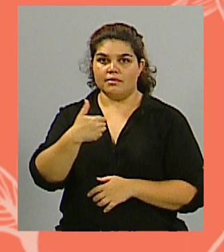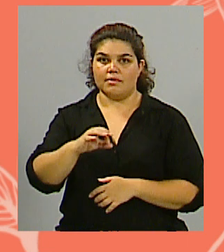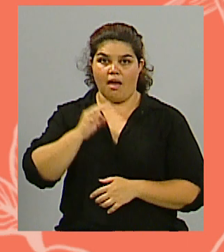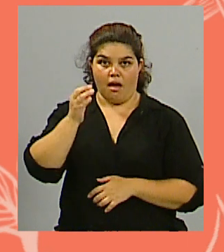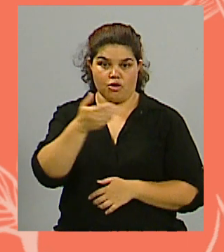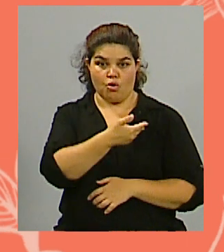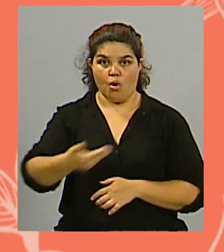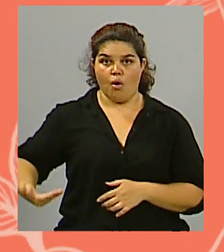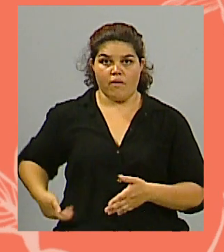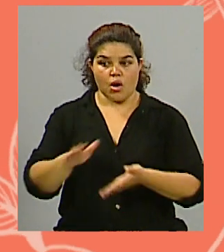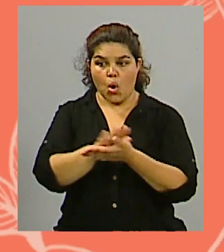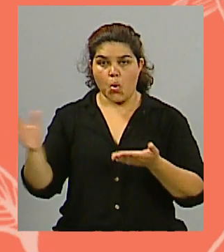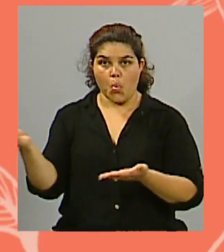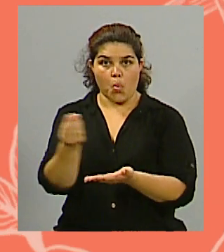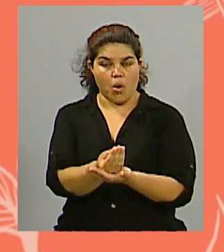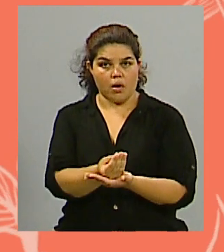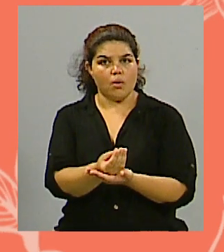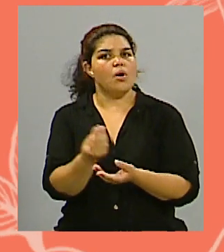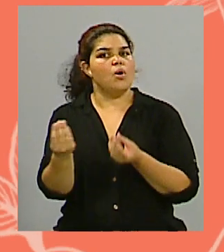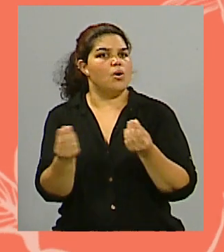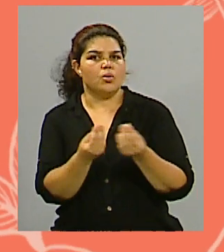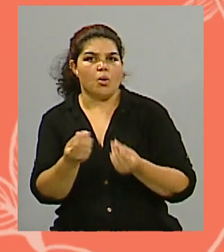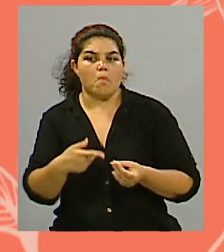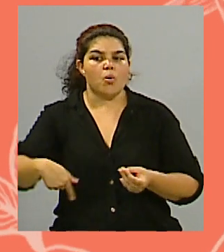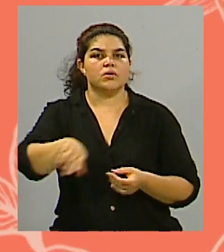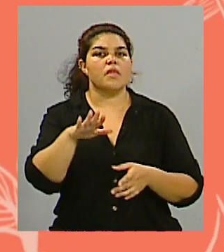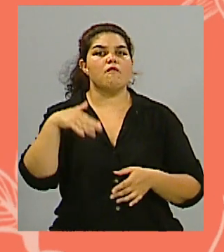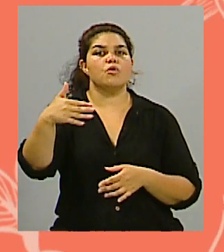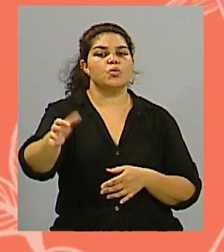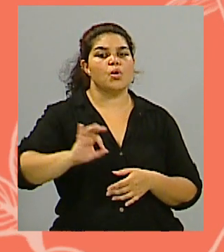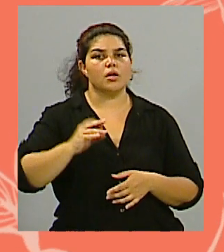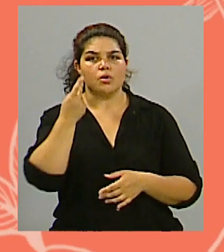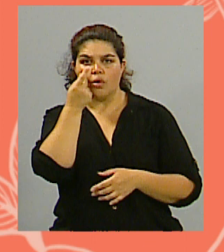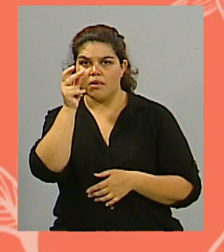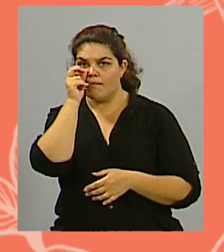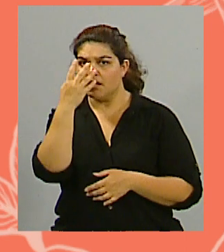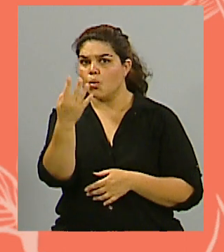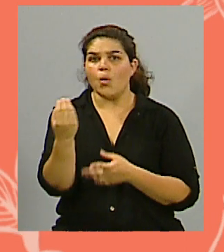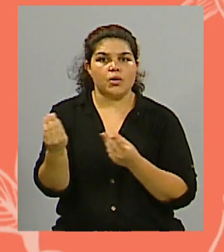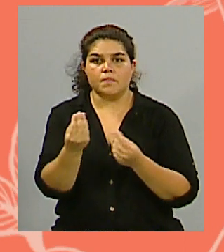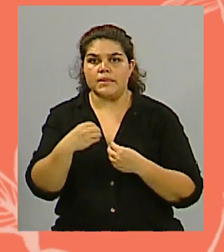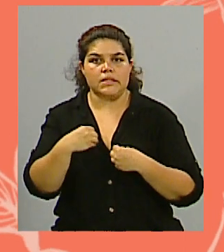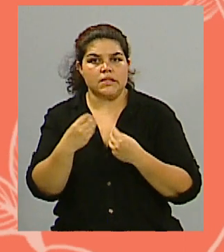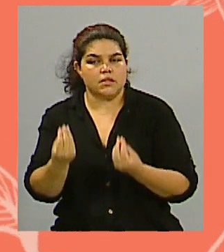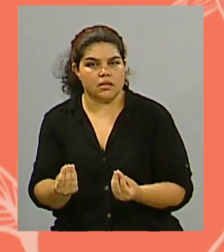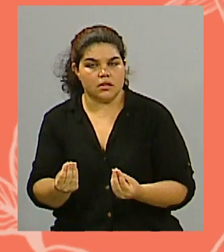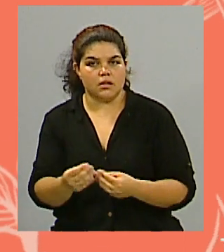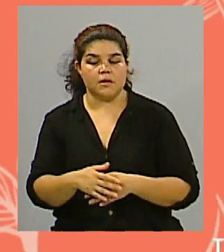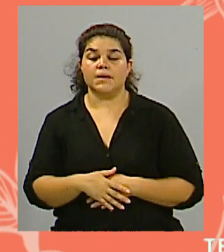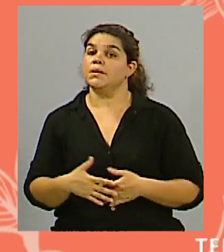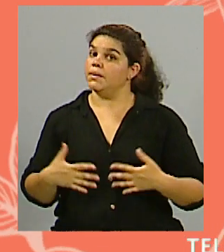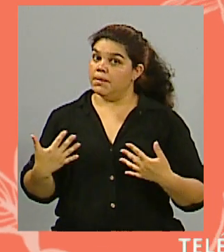panorama que ya empieza a marcarse, ¿qué es lo que piensan que puede suceder en este 2024? Bueno, ahí es una pregunta